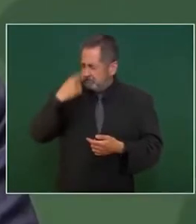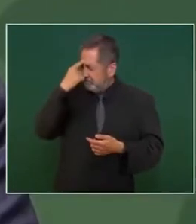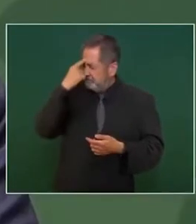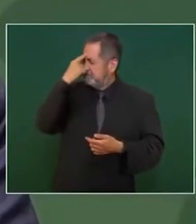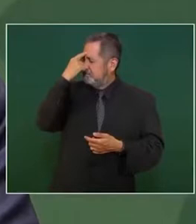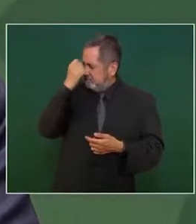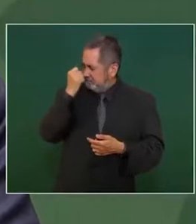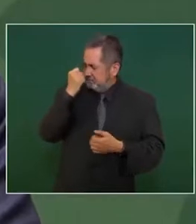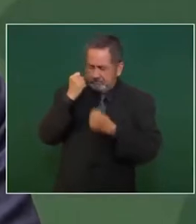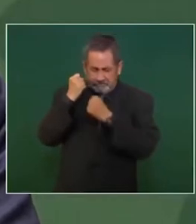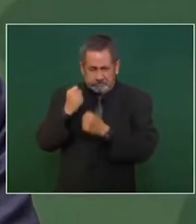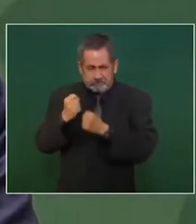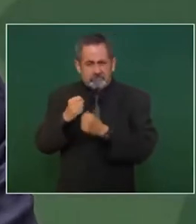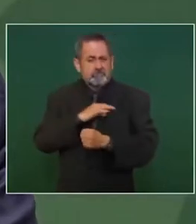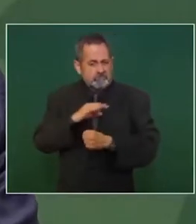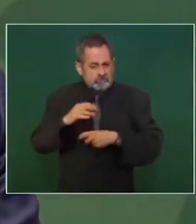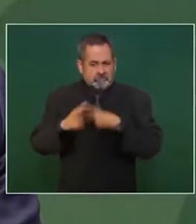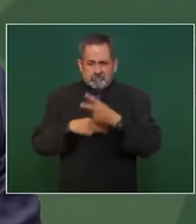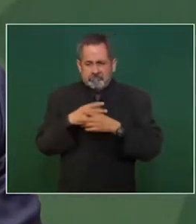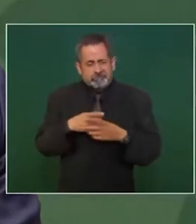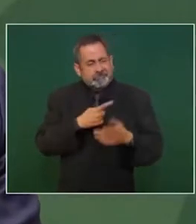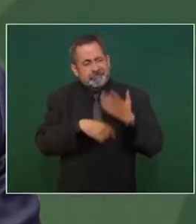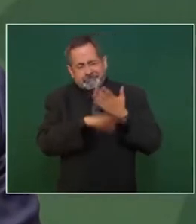pueden correr